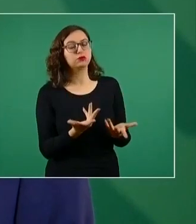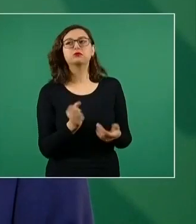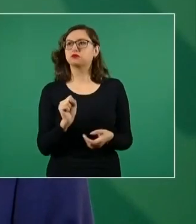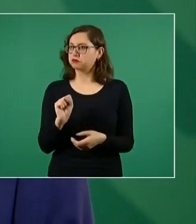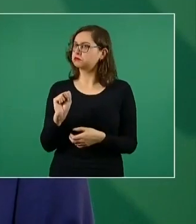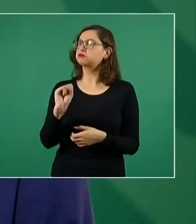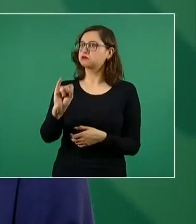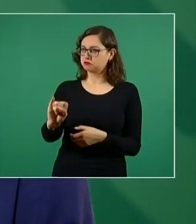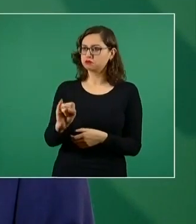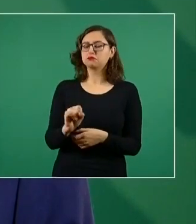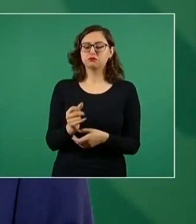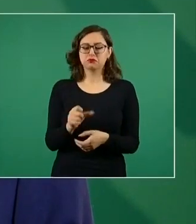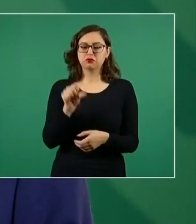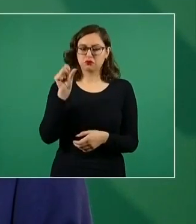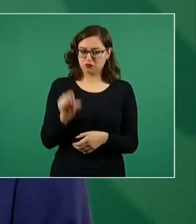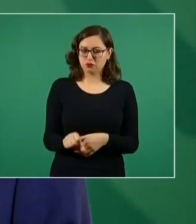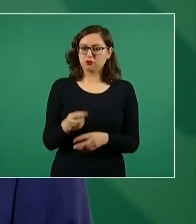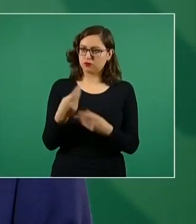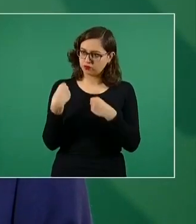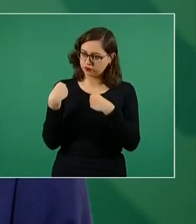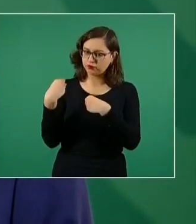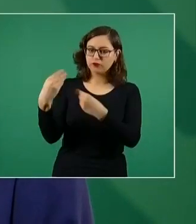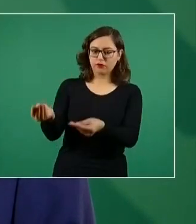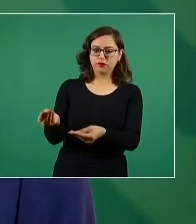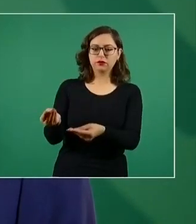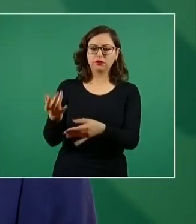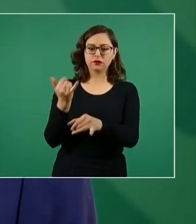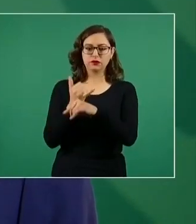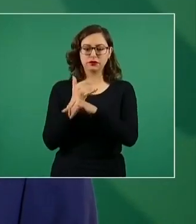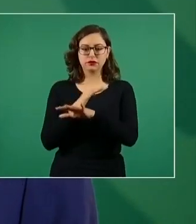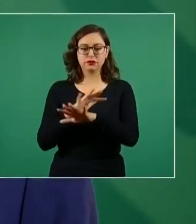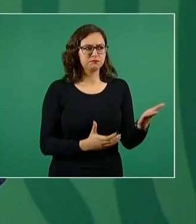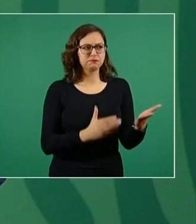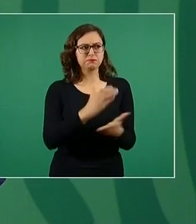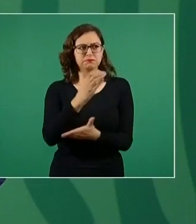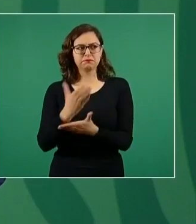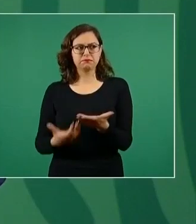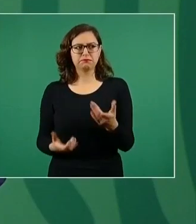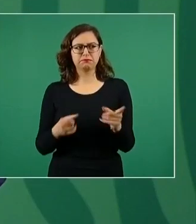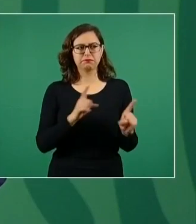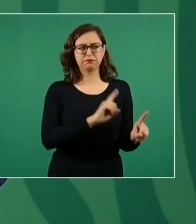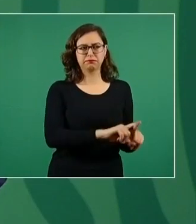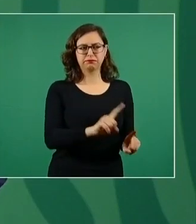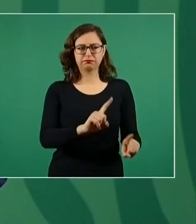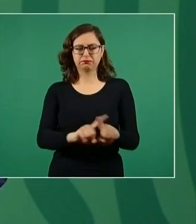esta información y contratos que